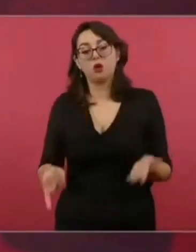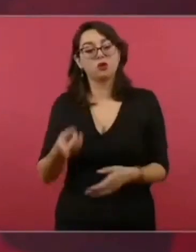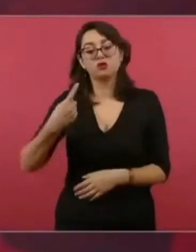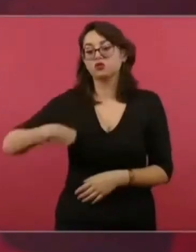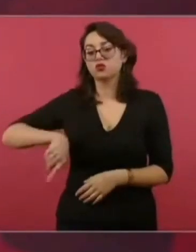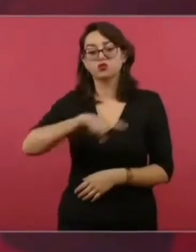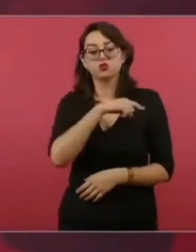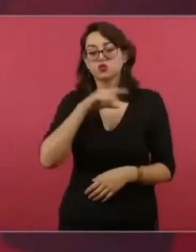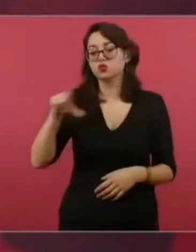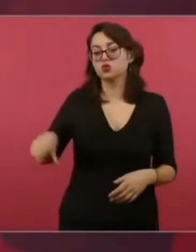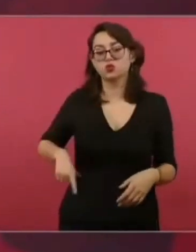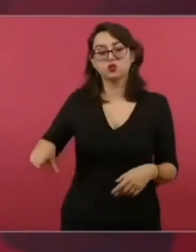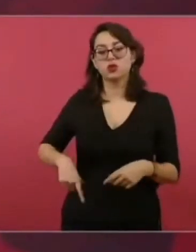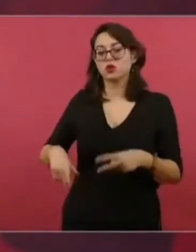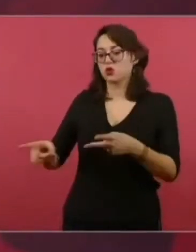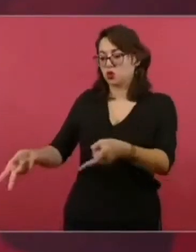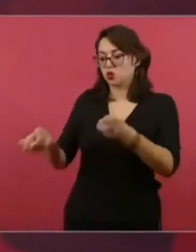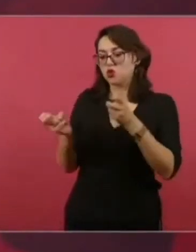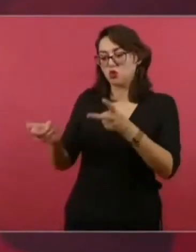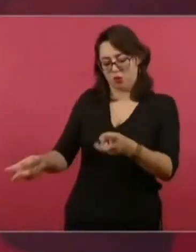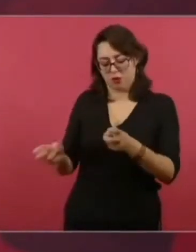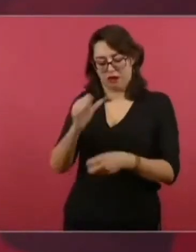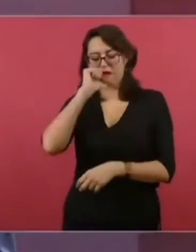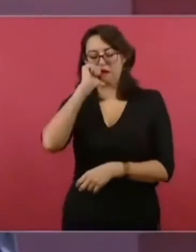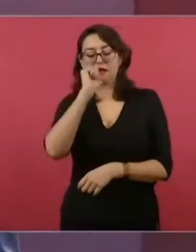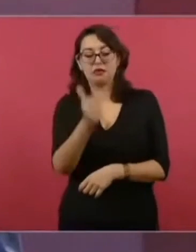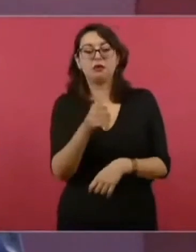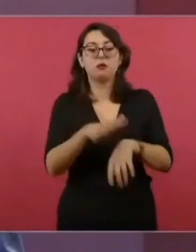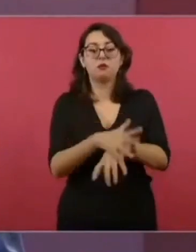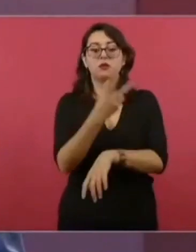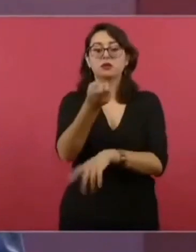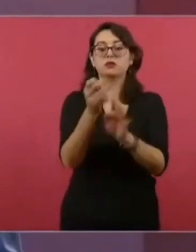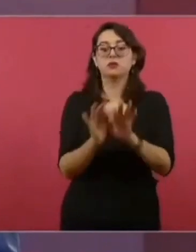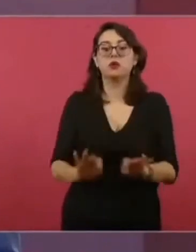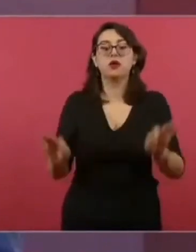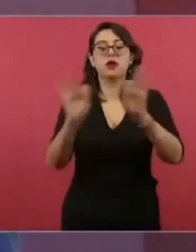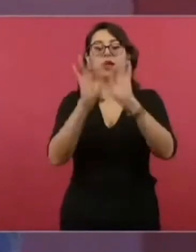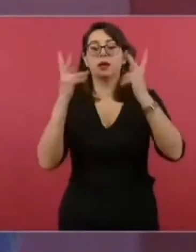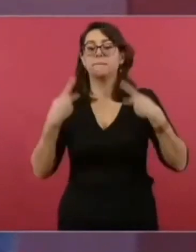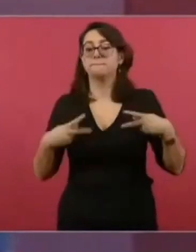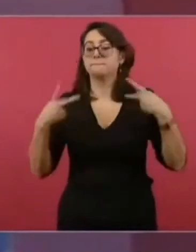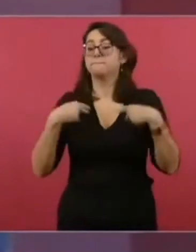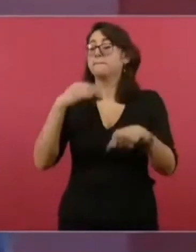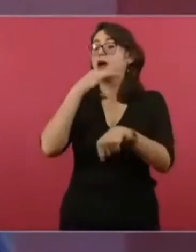Entonces, ¿qué le digo a la gente? No se dejen manipular. Y